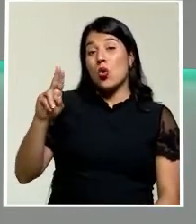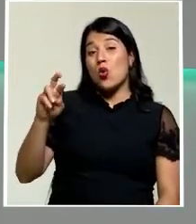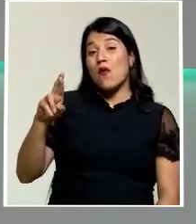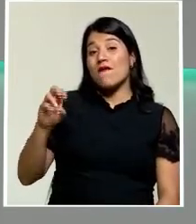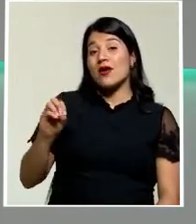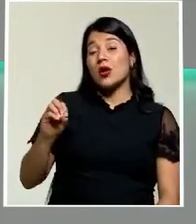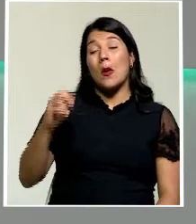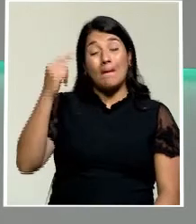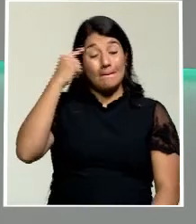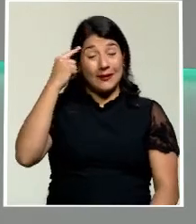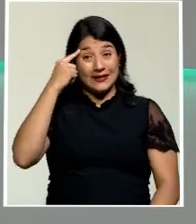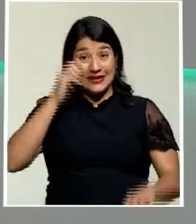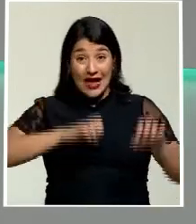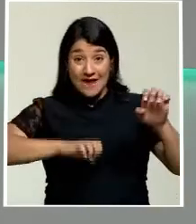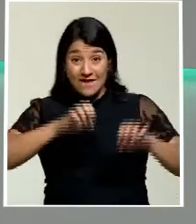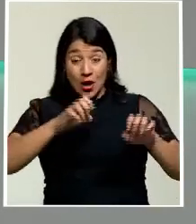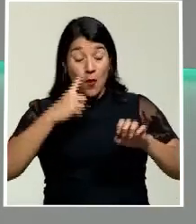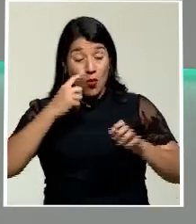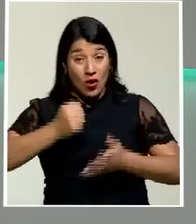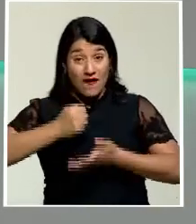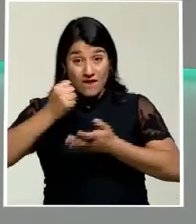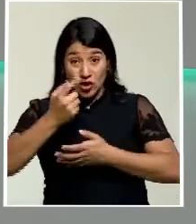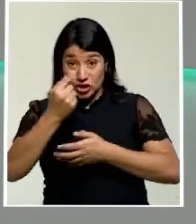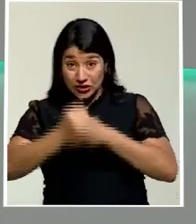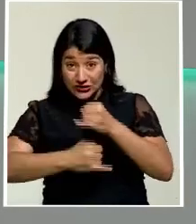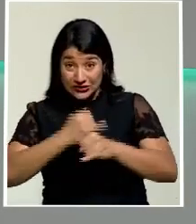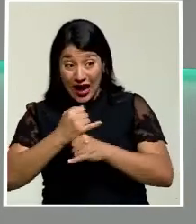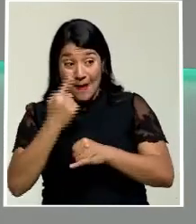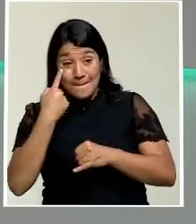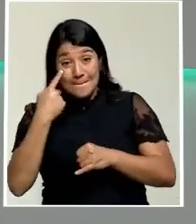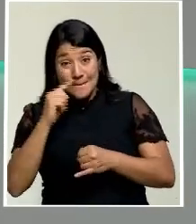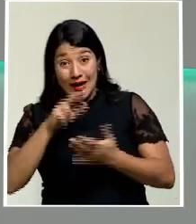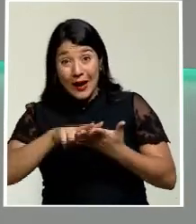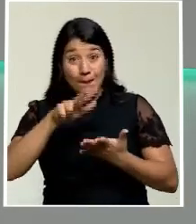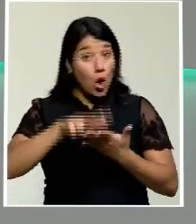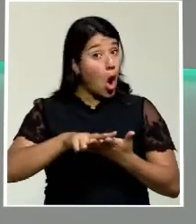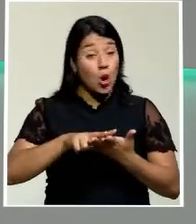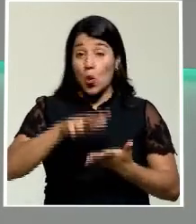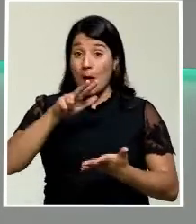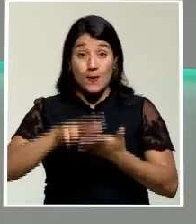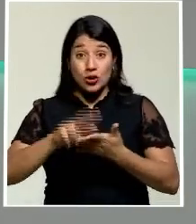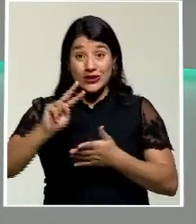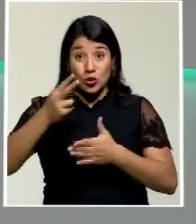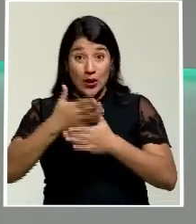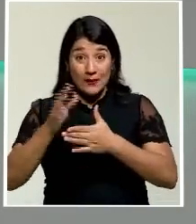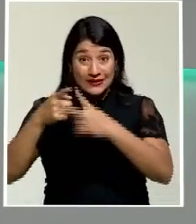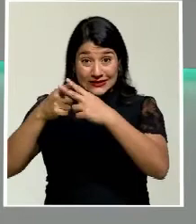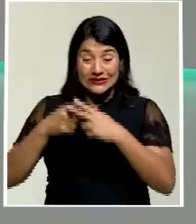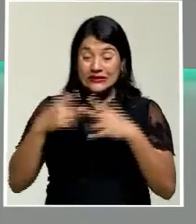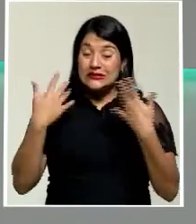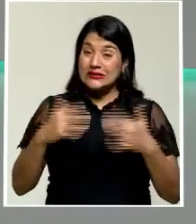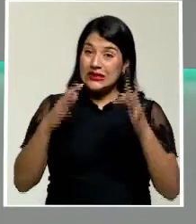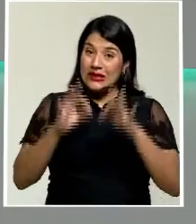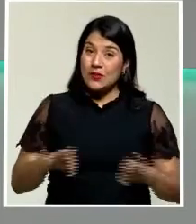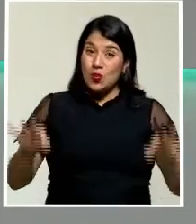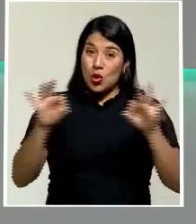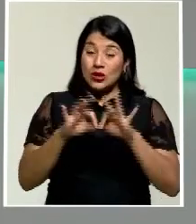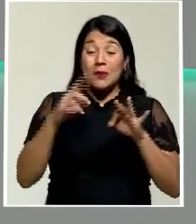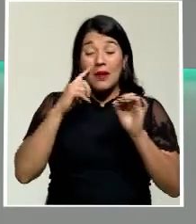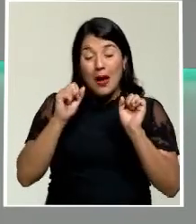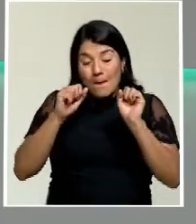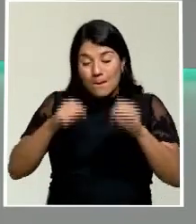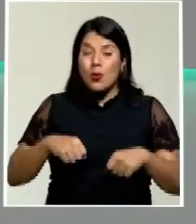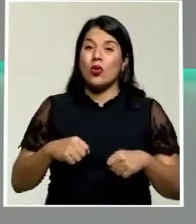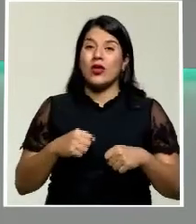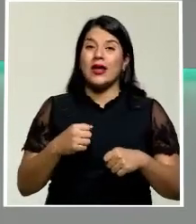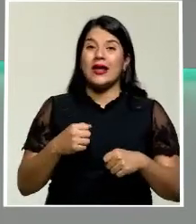Internacional para agilizar o no el segundo desembolso del crédito será fundamental para determinar estabilidad